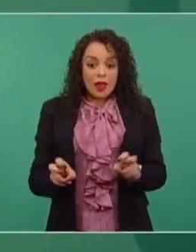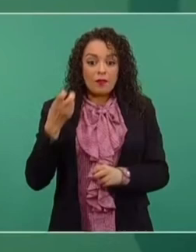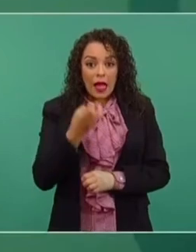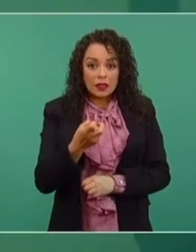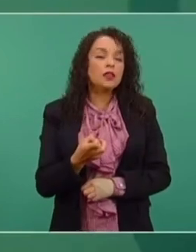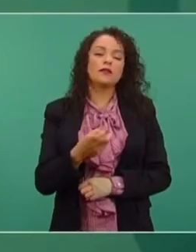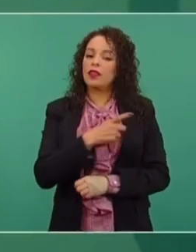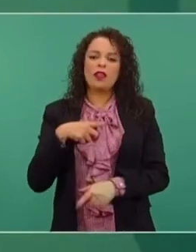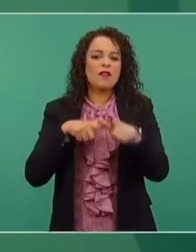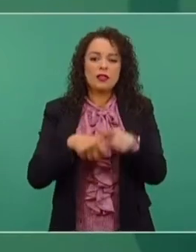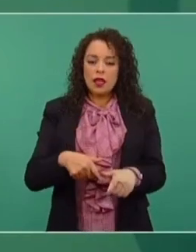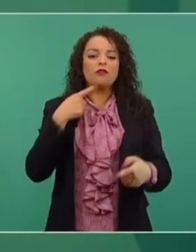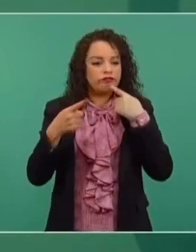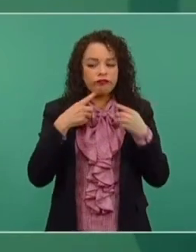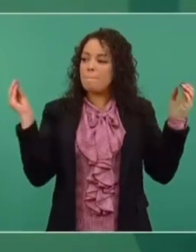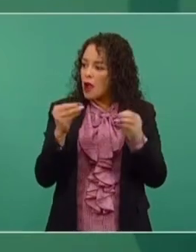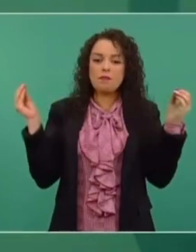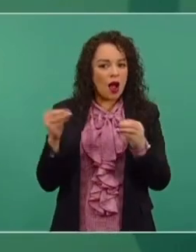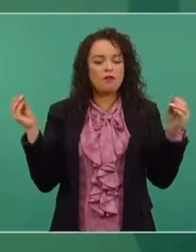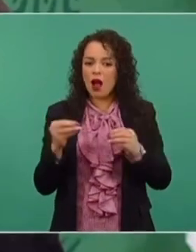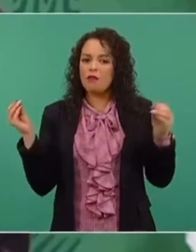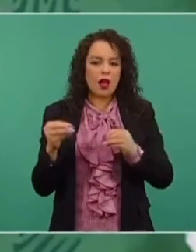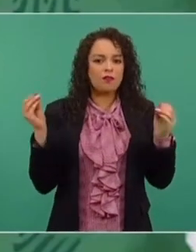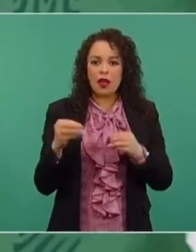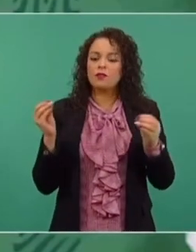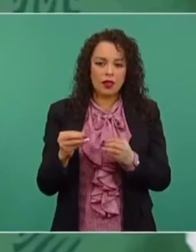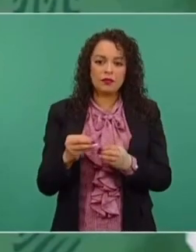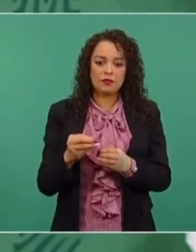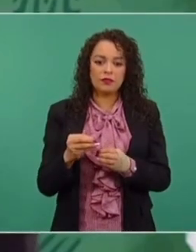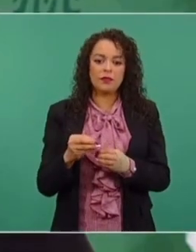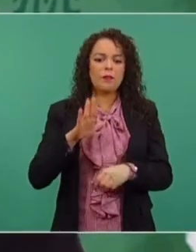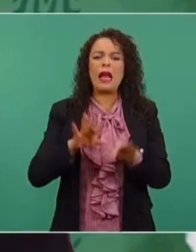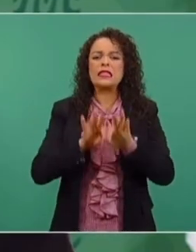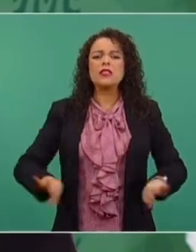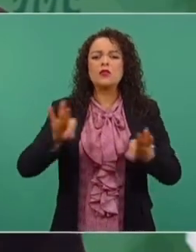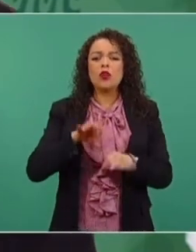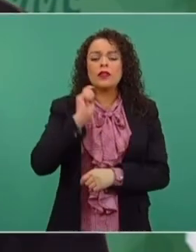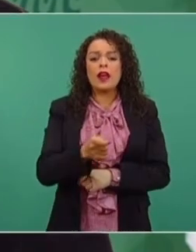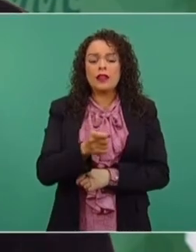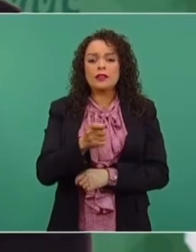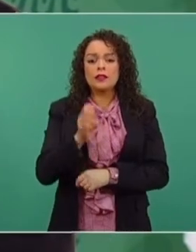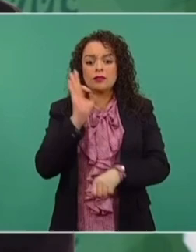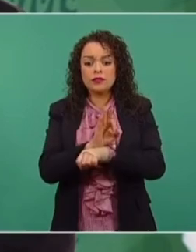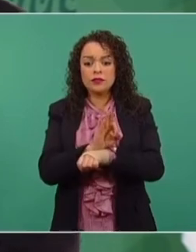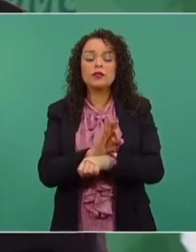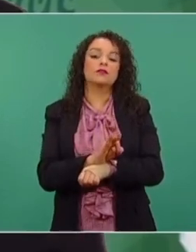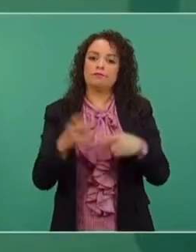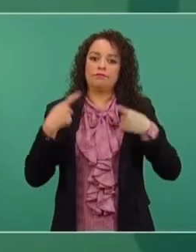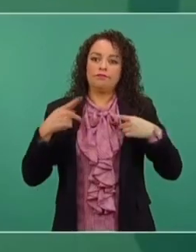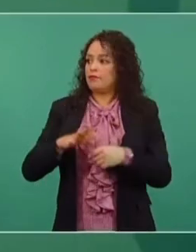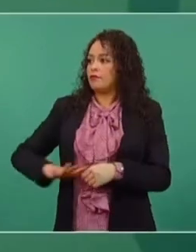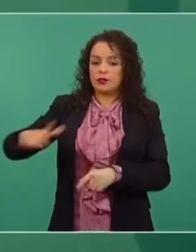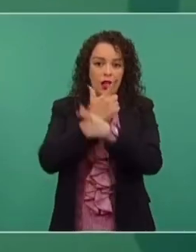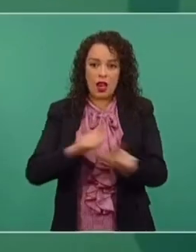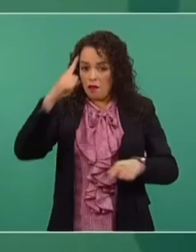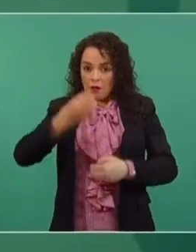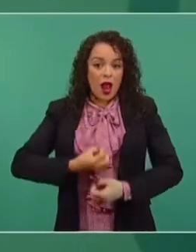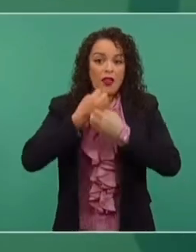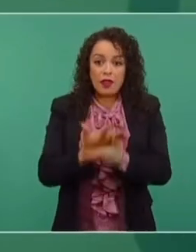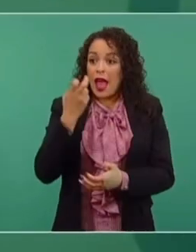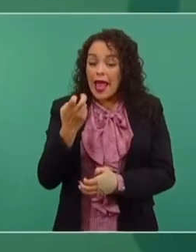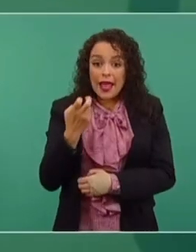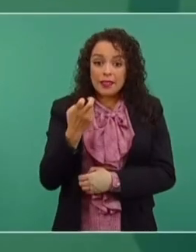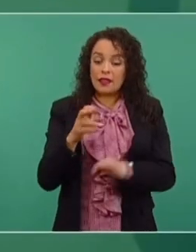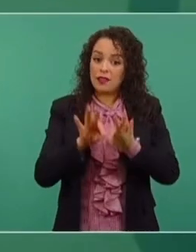continuar debatiéndose. Y lo que se tiene que poner a salvo es el derecho que tenemos todos de manifestarnos. La